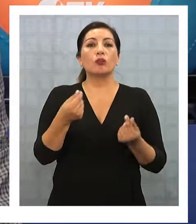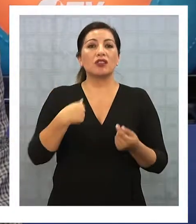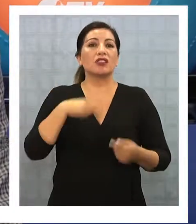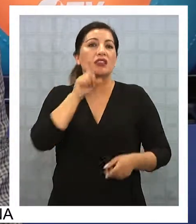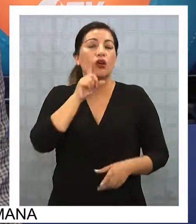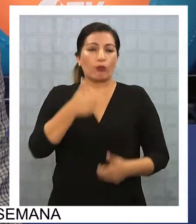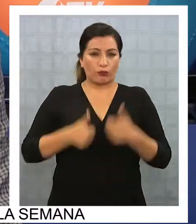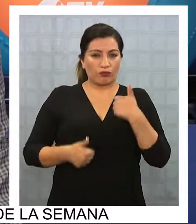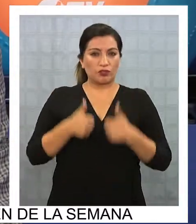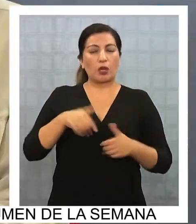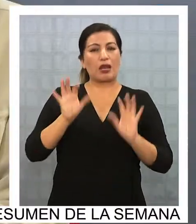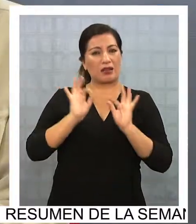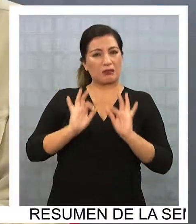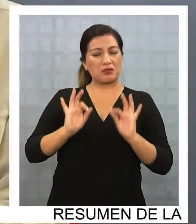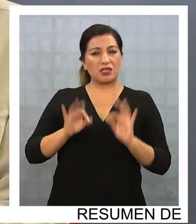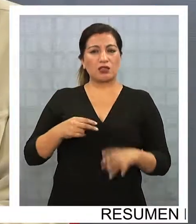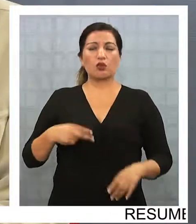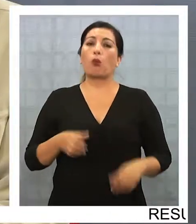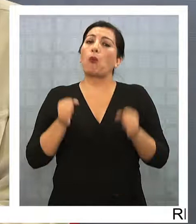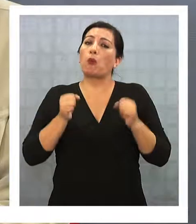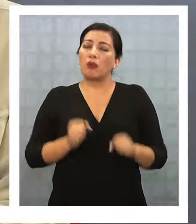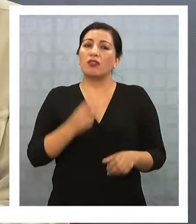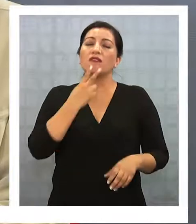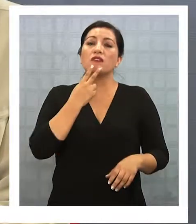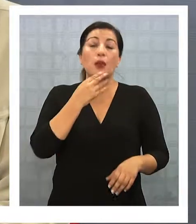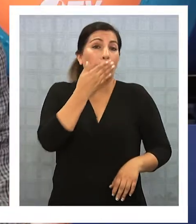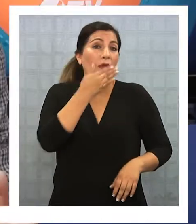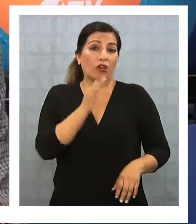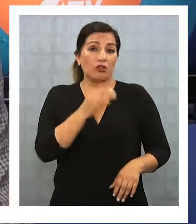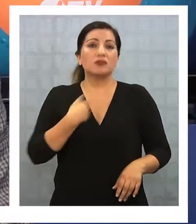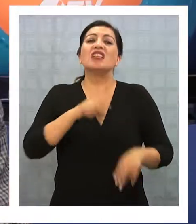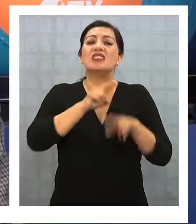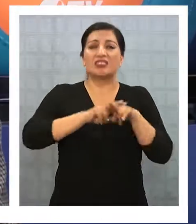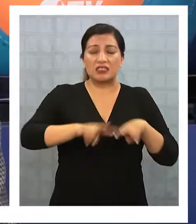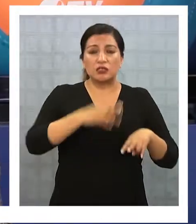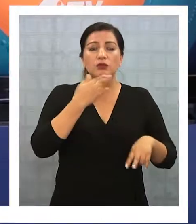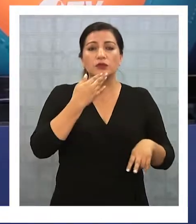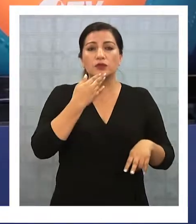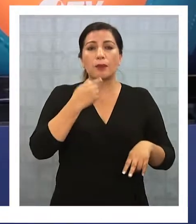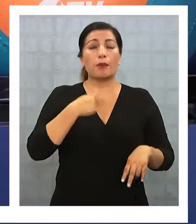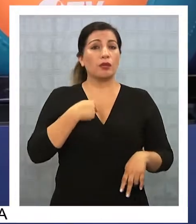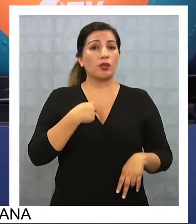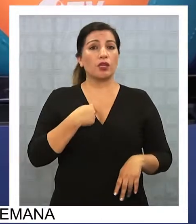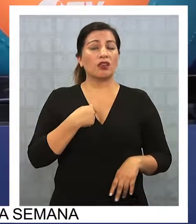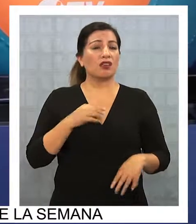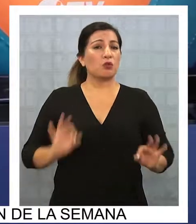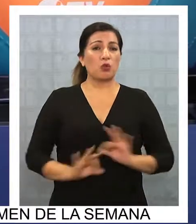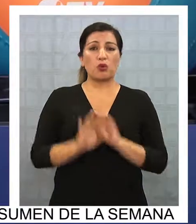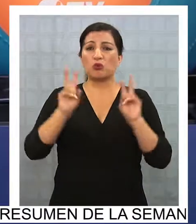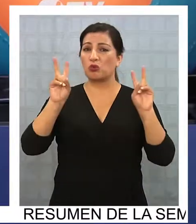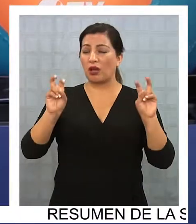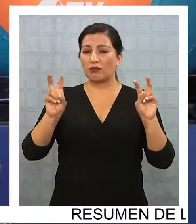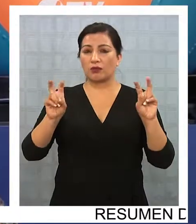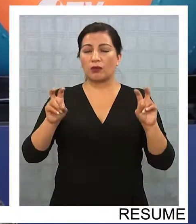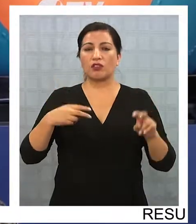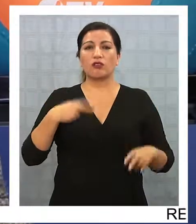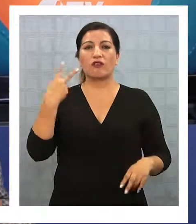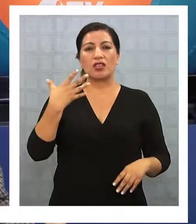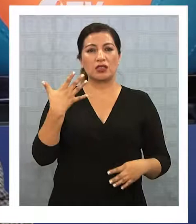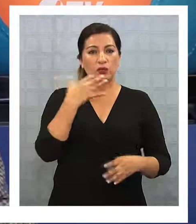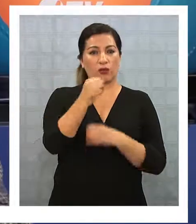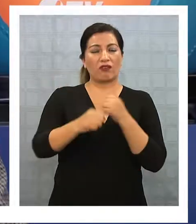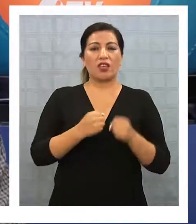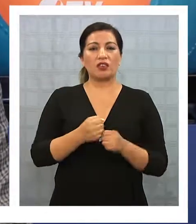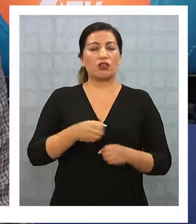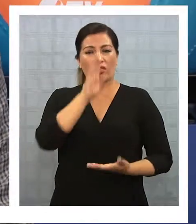y una especialidad y una subespecialidad que permitiría vivir, incluso diría, mejor y más tranquilo entonces para mí nunca fue ese un tema cuando a los 29 años